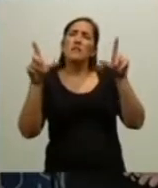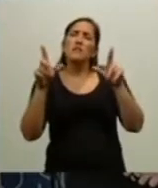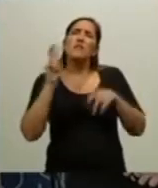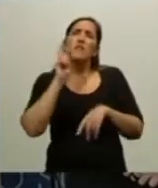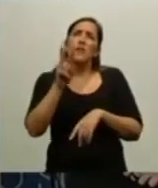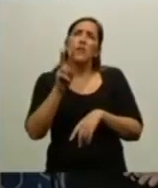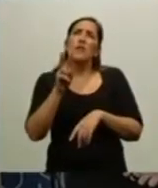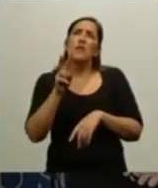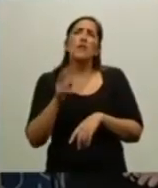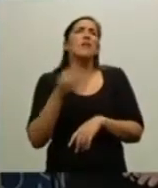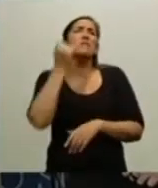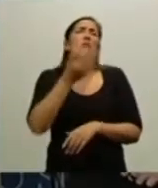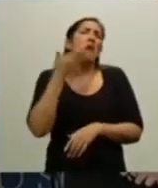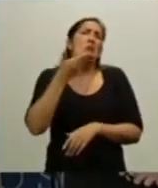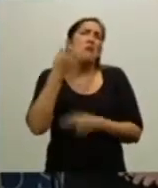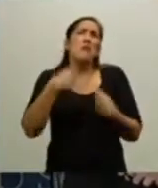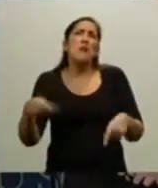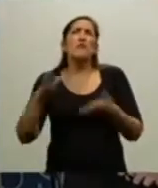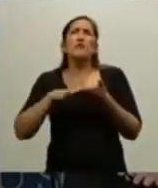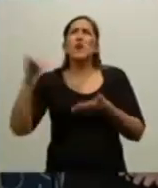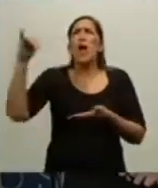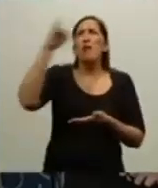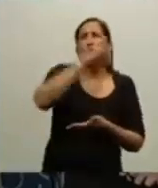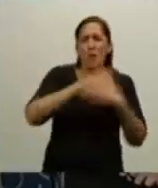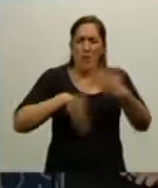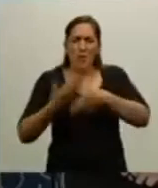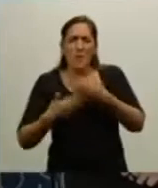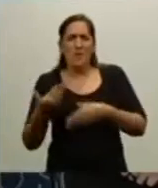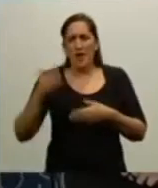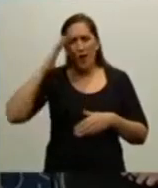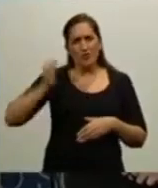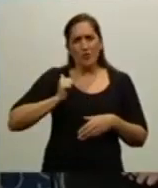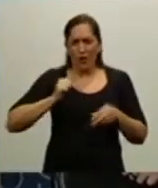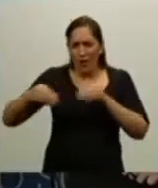hablando de la Sheffield y de los aviones y jugaba con soldaditos